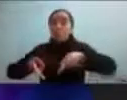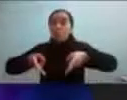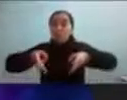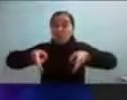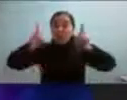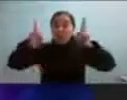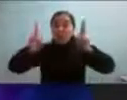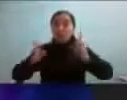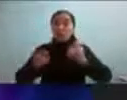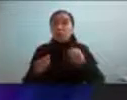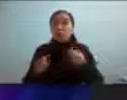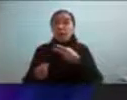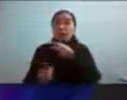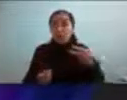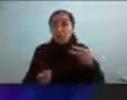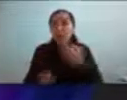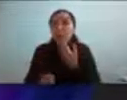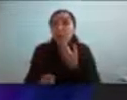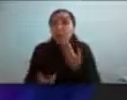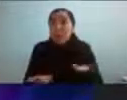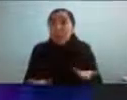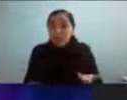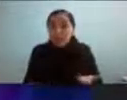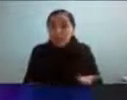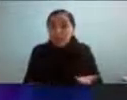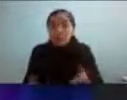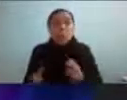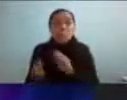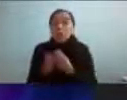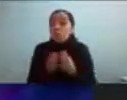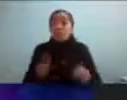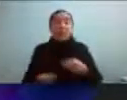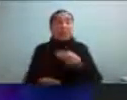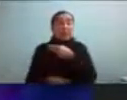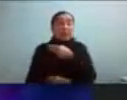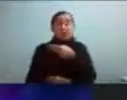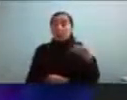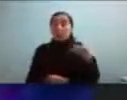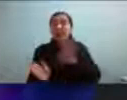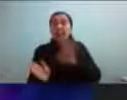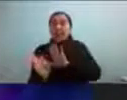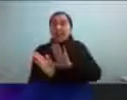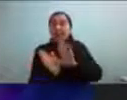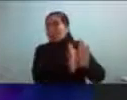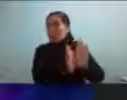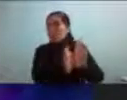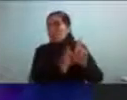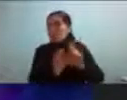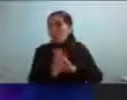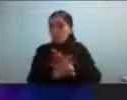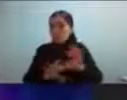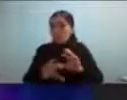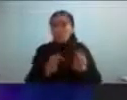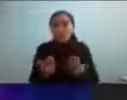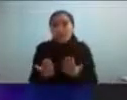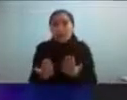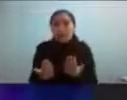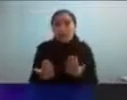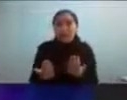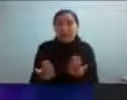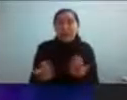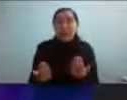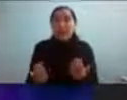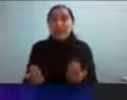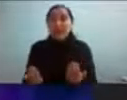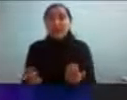sexualidad y muchas veces la sexualidad queda a un lado aparte para muchas personas que tienen distintas necesidades y